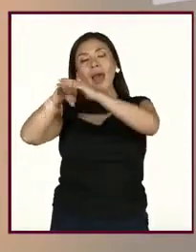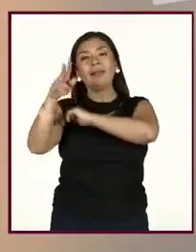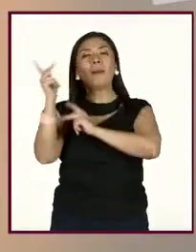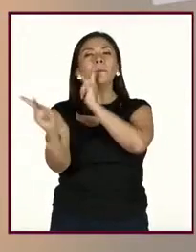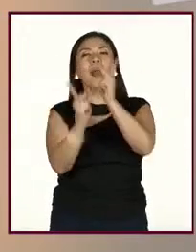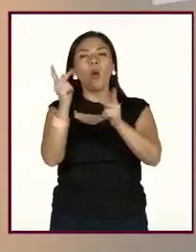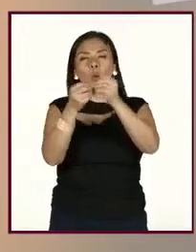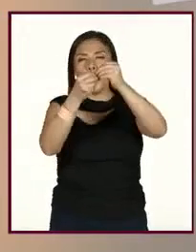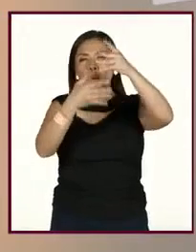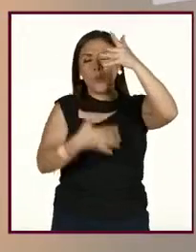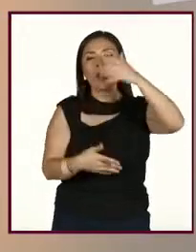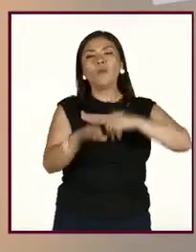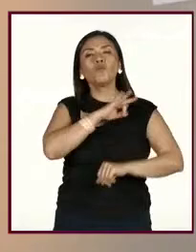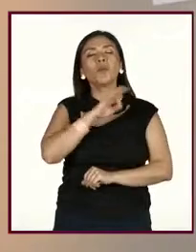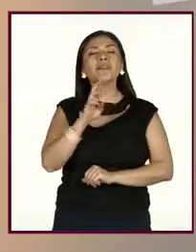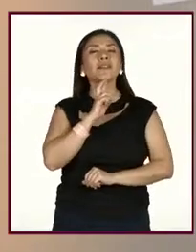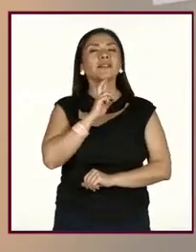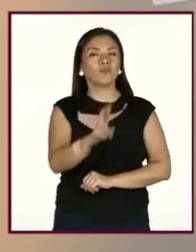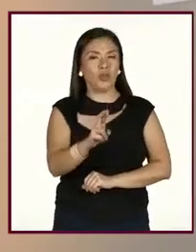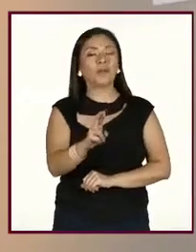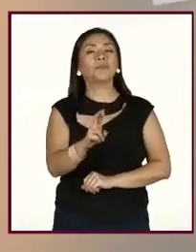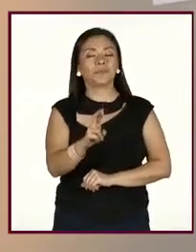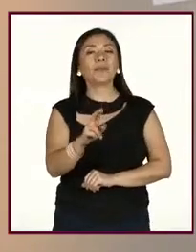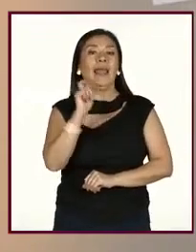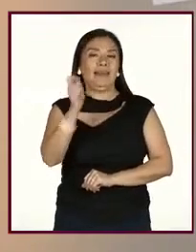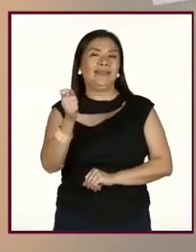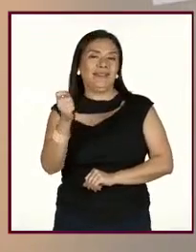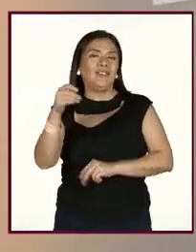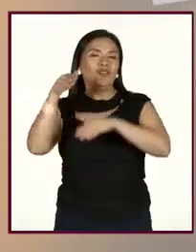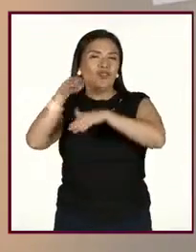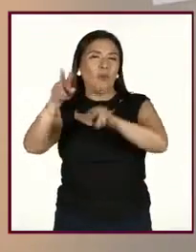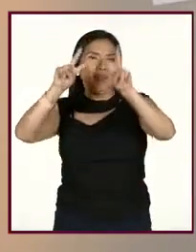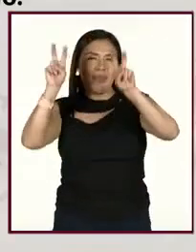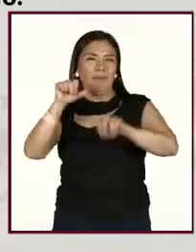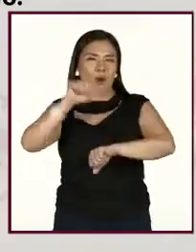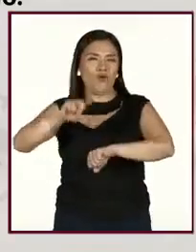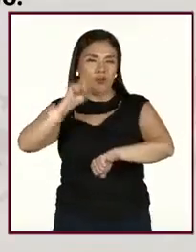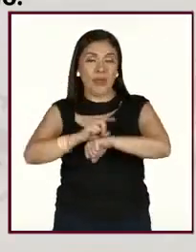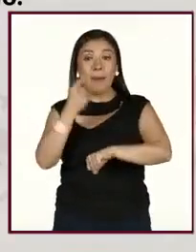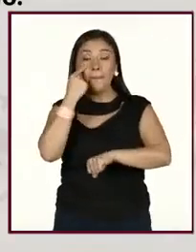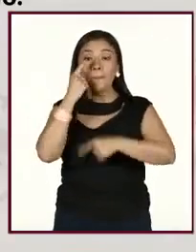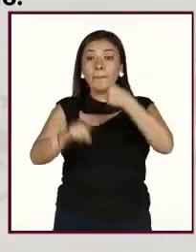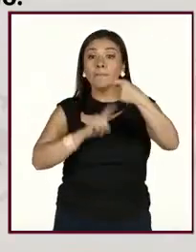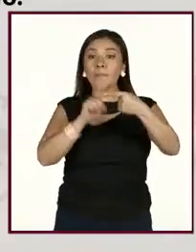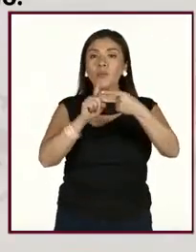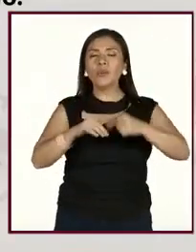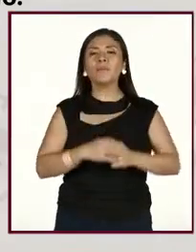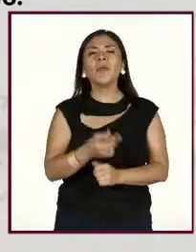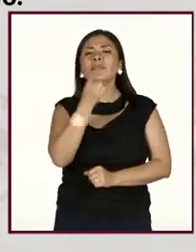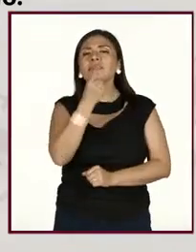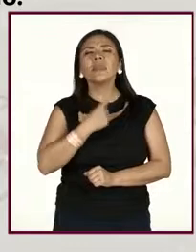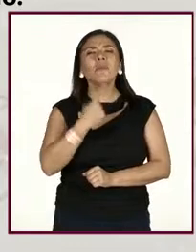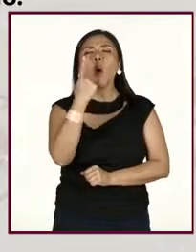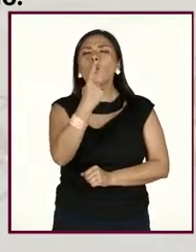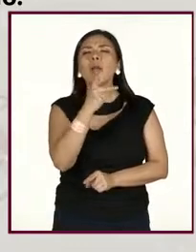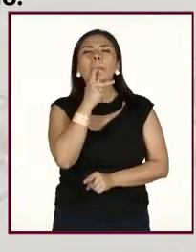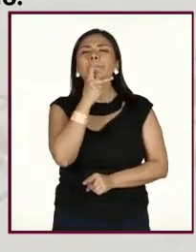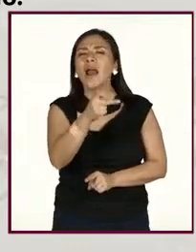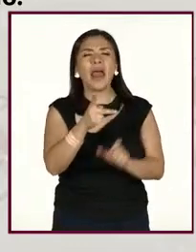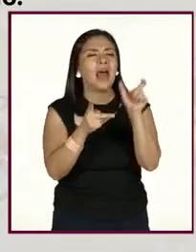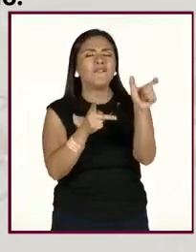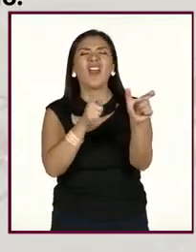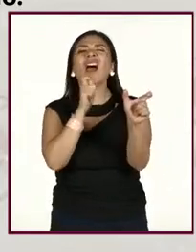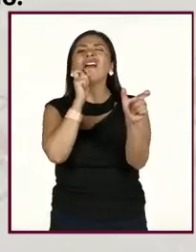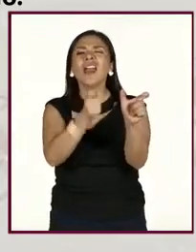cuestionario y responder las preguntas que tienen que ver con el tema de hoy. B. La primera, describe en una palabra para ti qué es